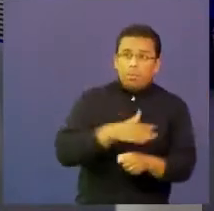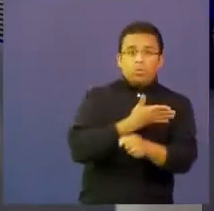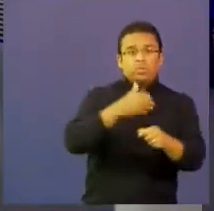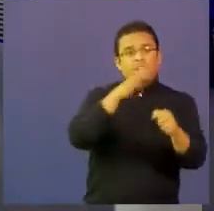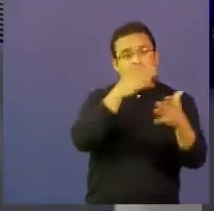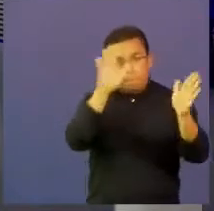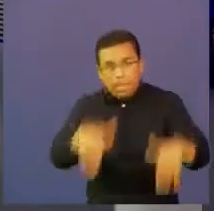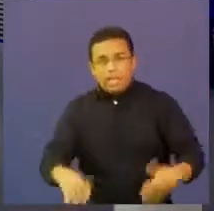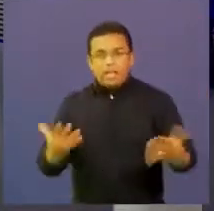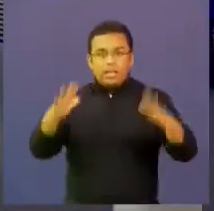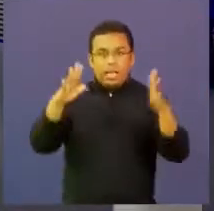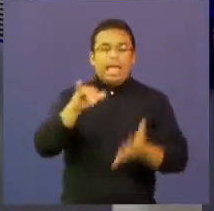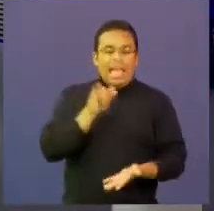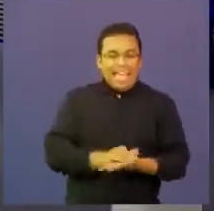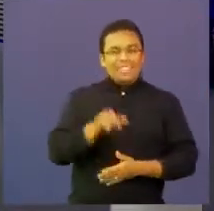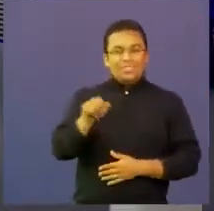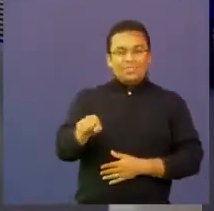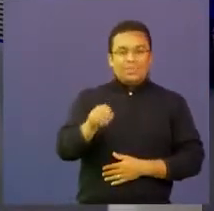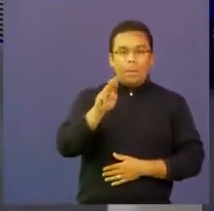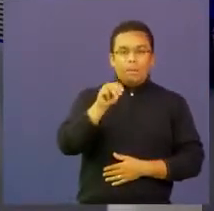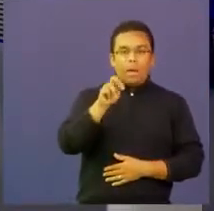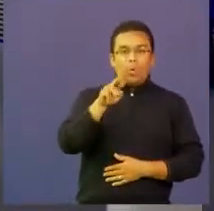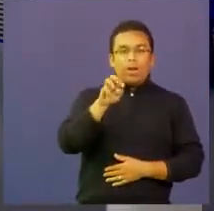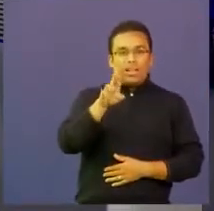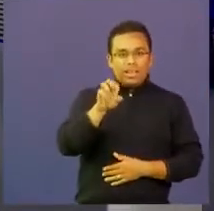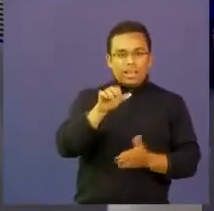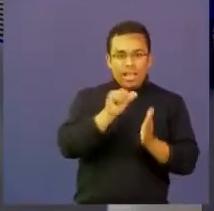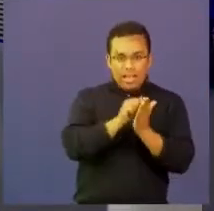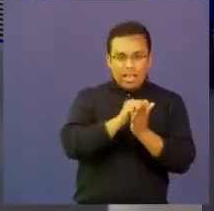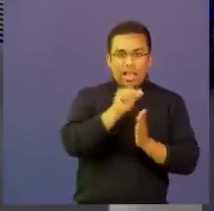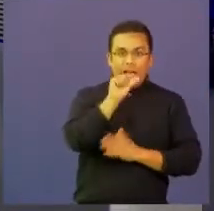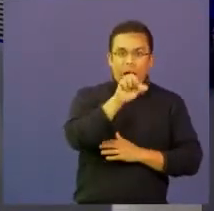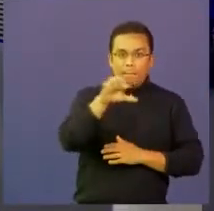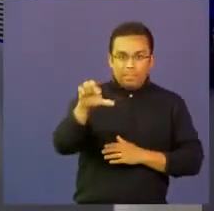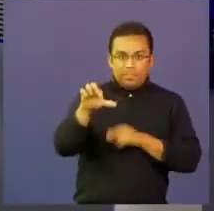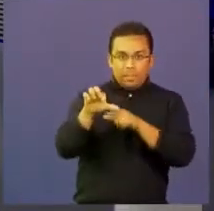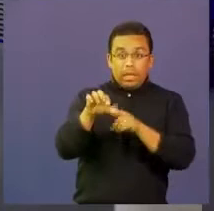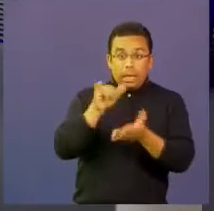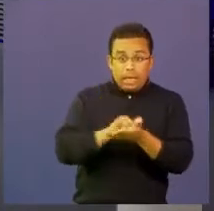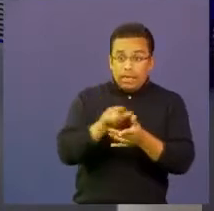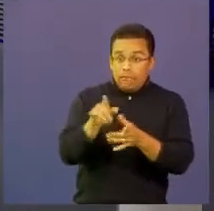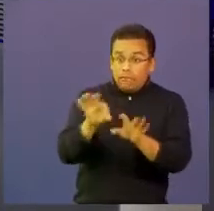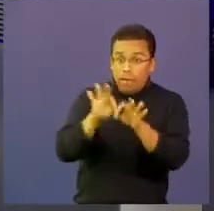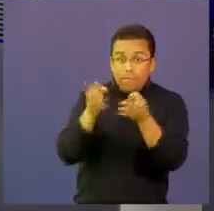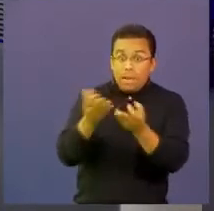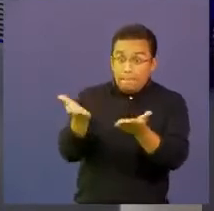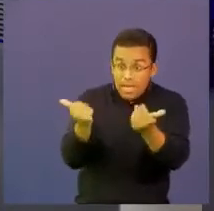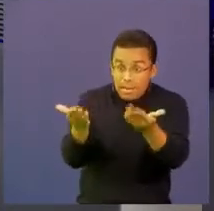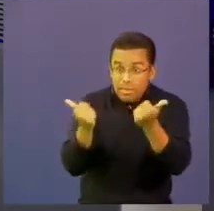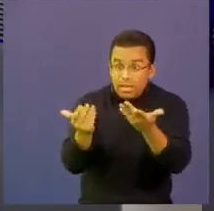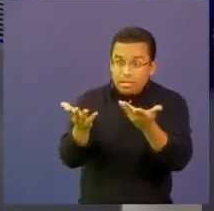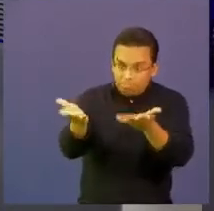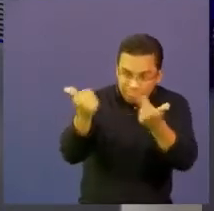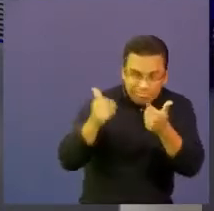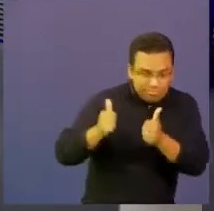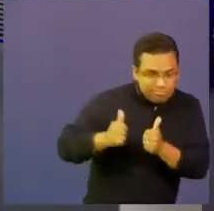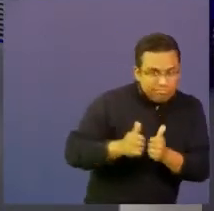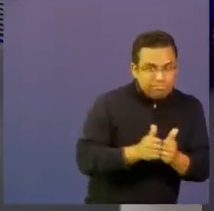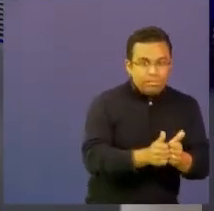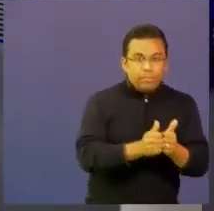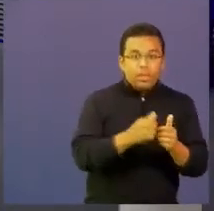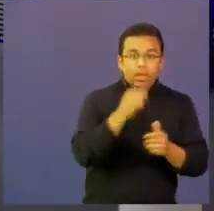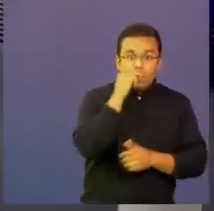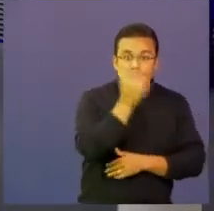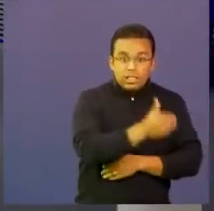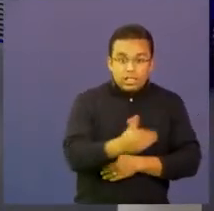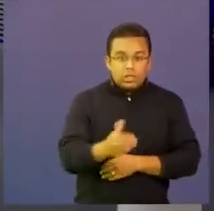Y eso es lo que buscamos con Maguaré, que la familia se acerque, que estemos acompañando a los niños y las